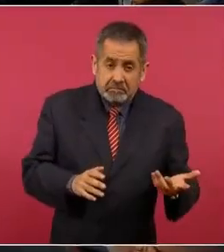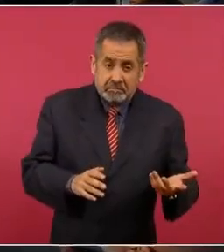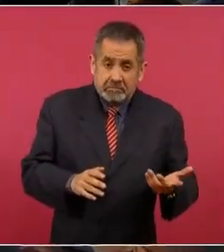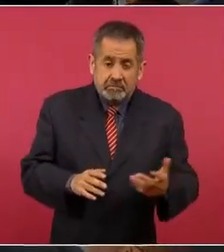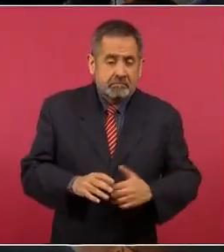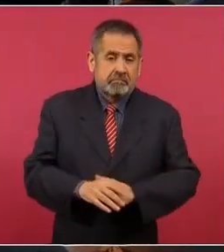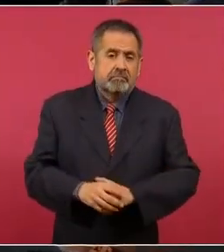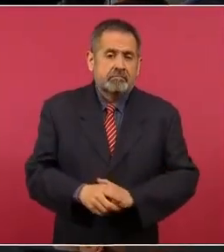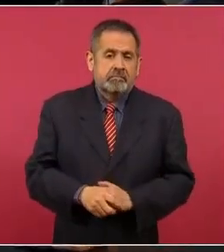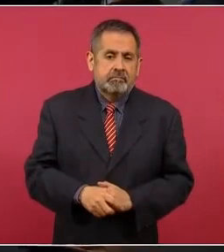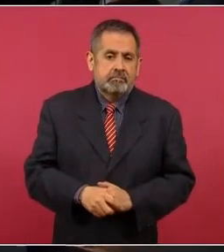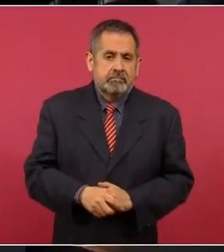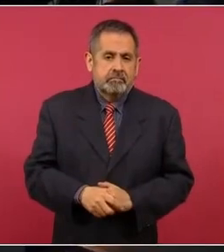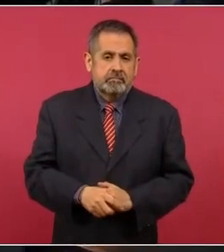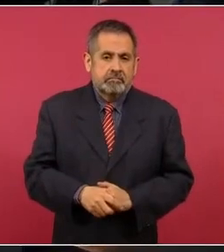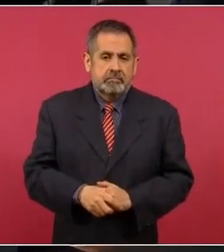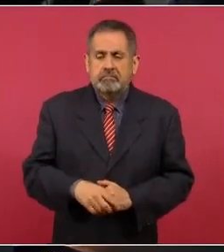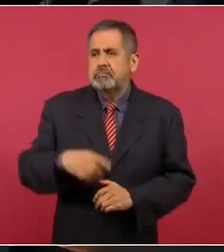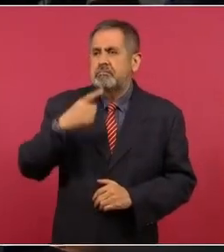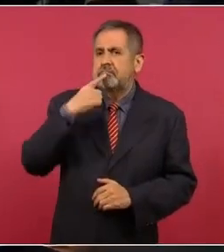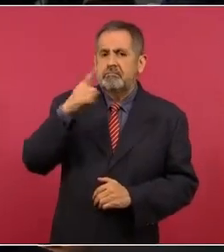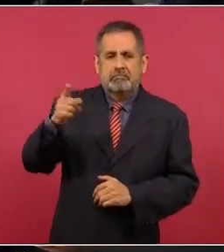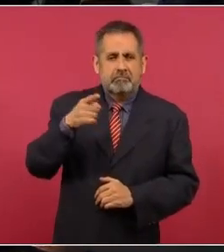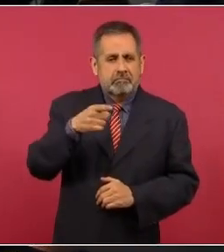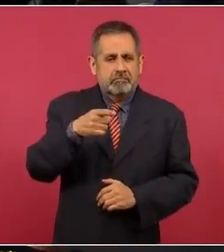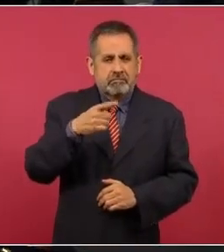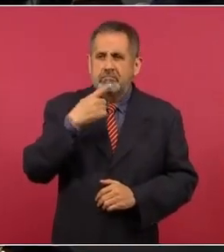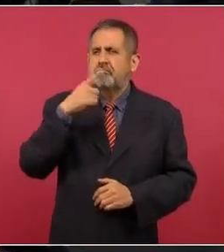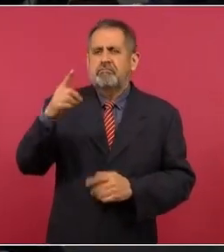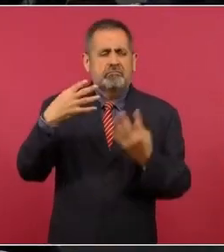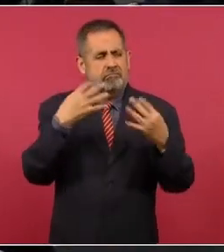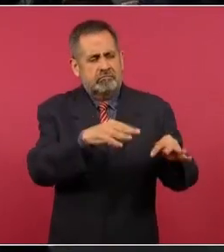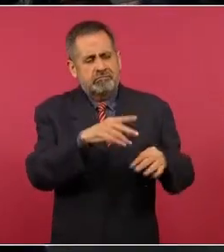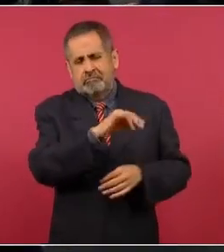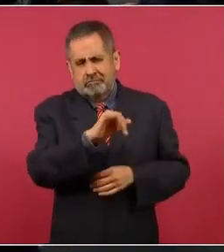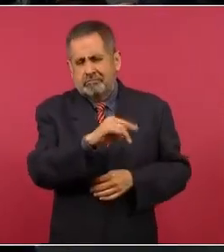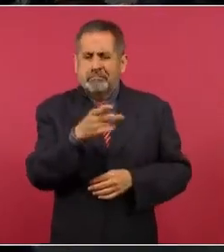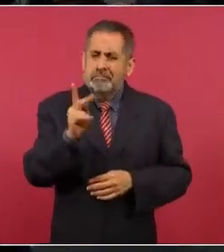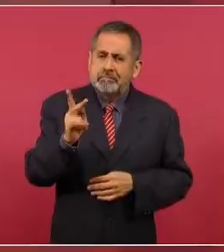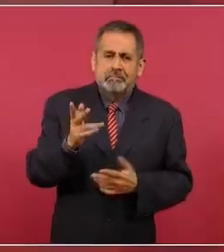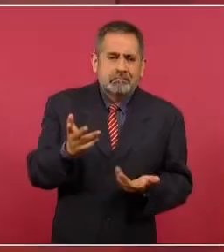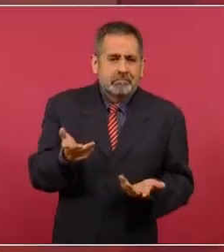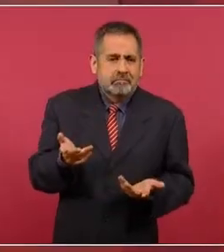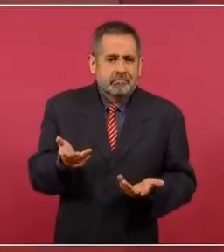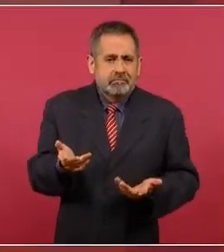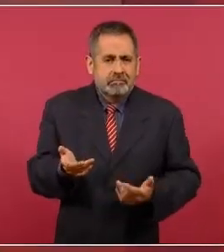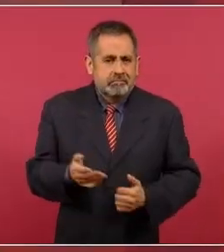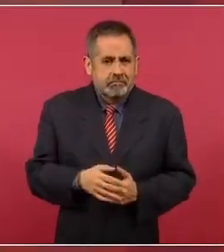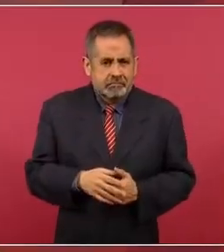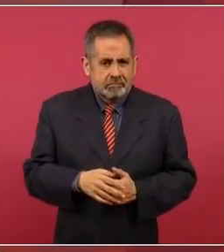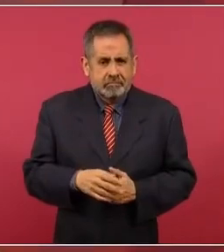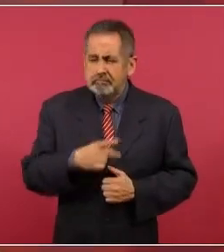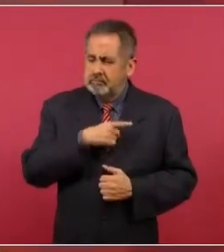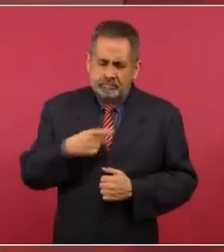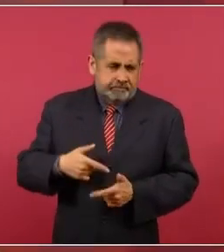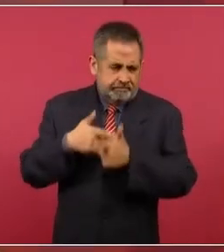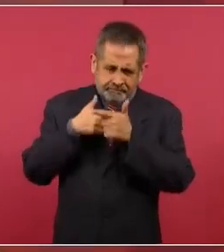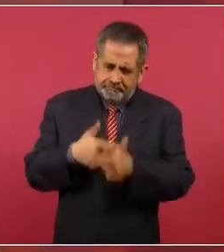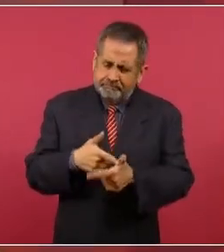la denuncia la denuncia denuncia pública y seguir